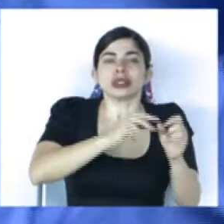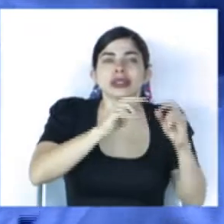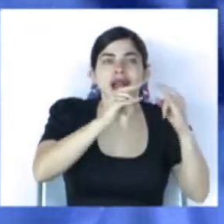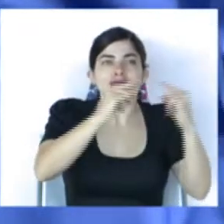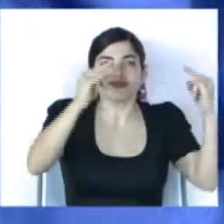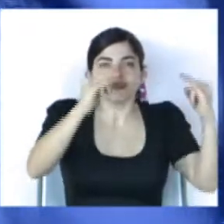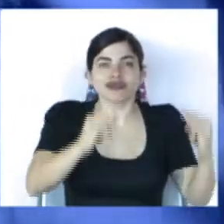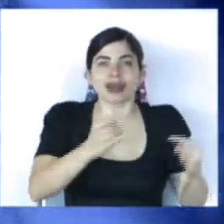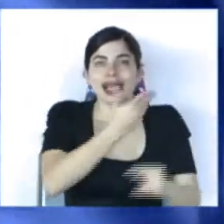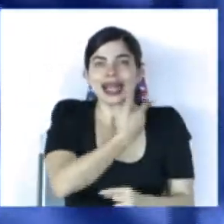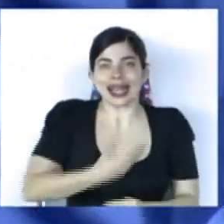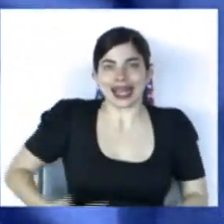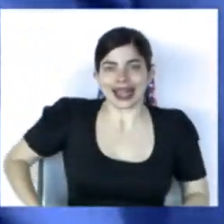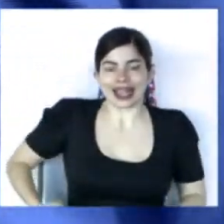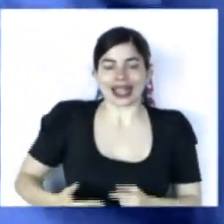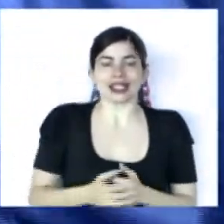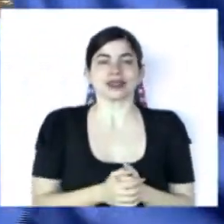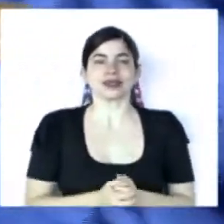de heredia